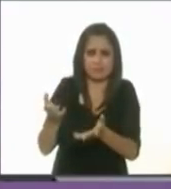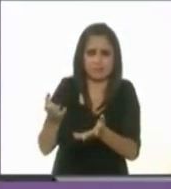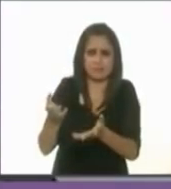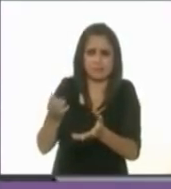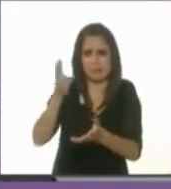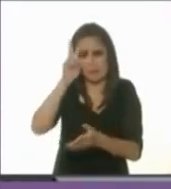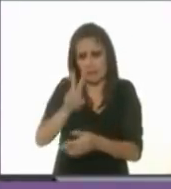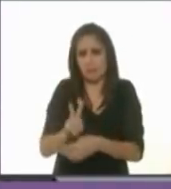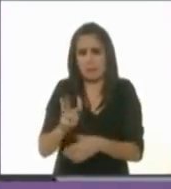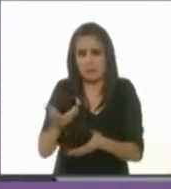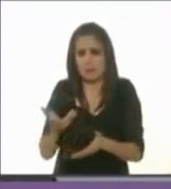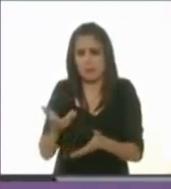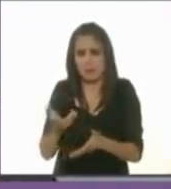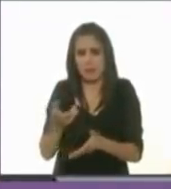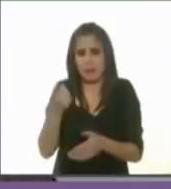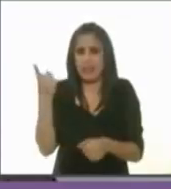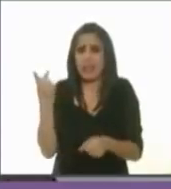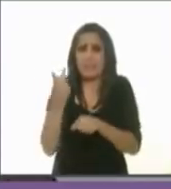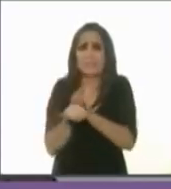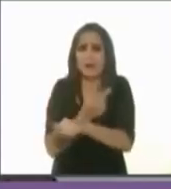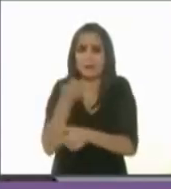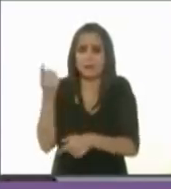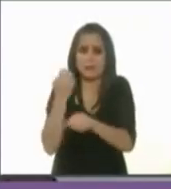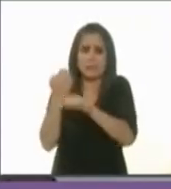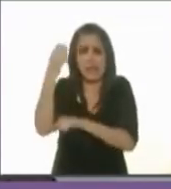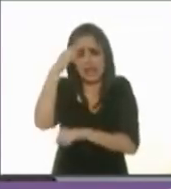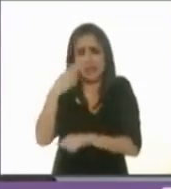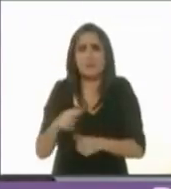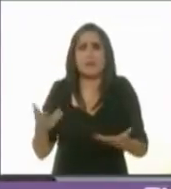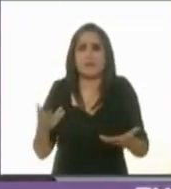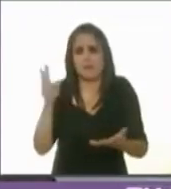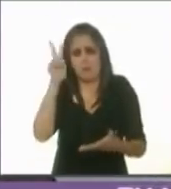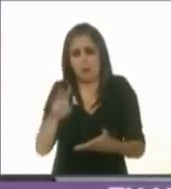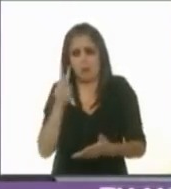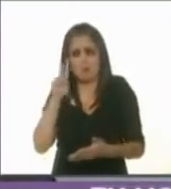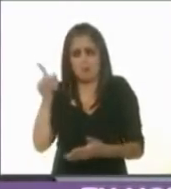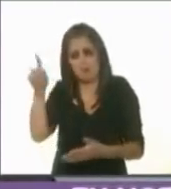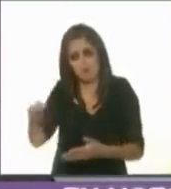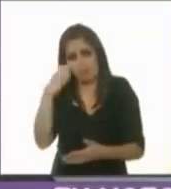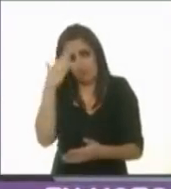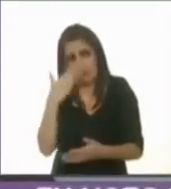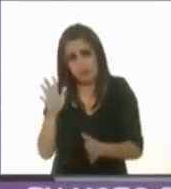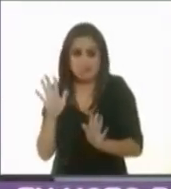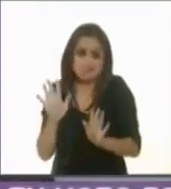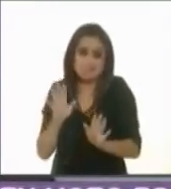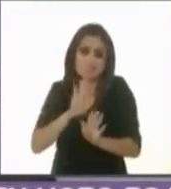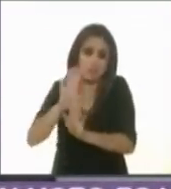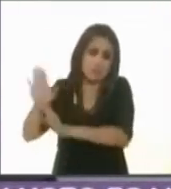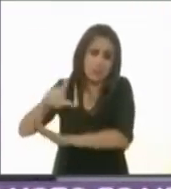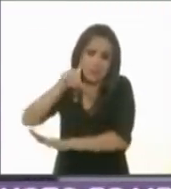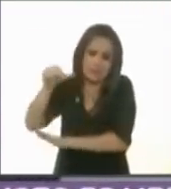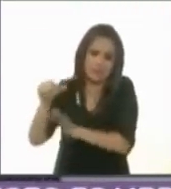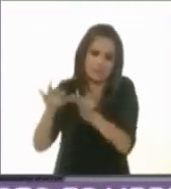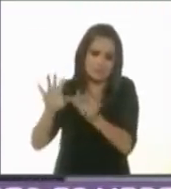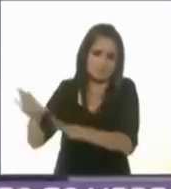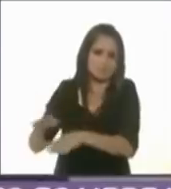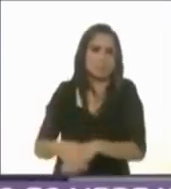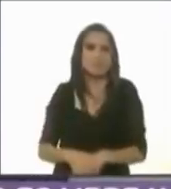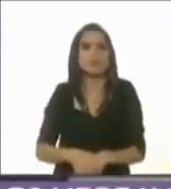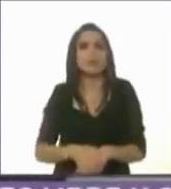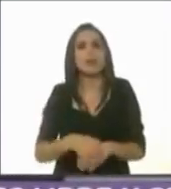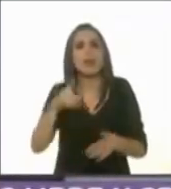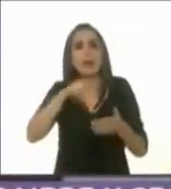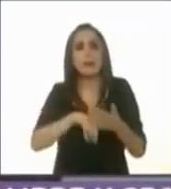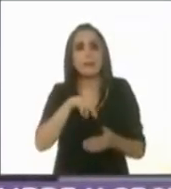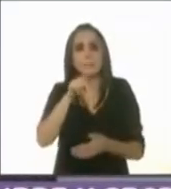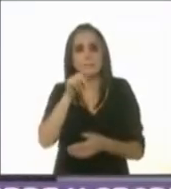cuestión de qué sucedió en el Estado de México si es una situación terrible. Bueno, pero eso se va a ver después. La fase superior del